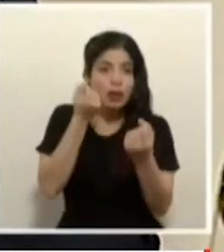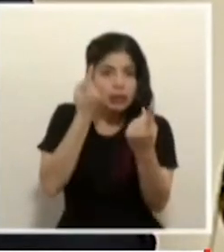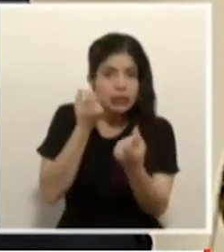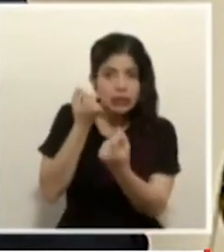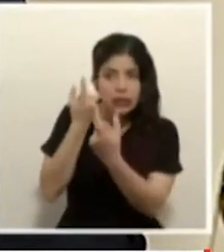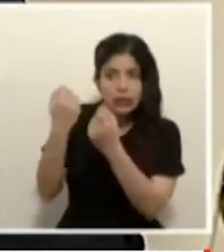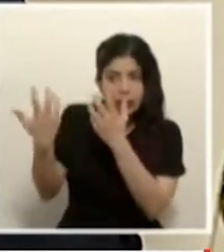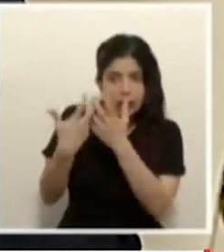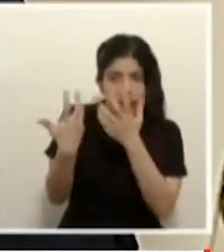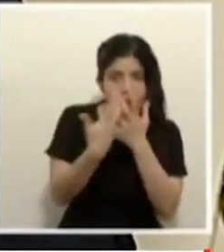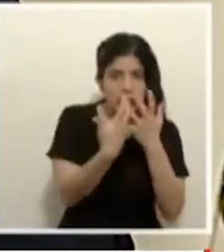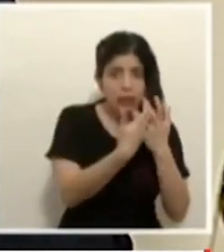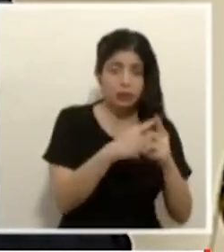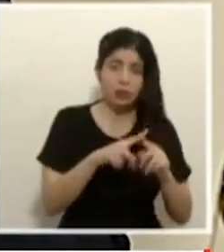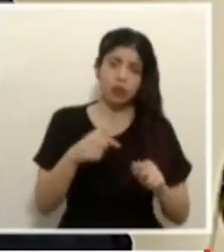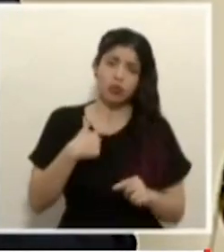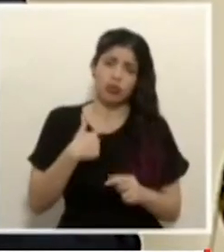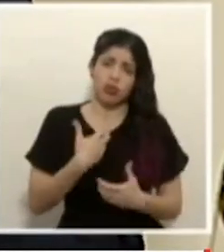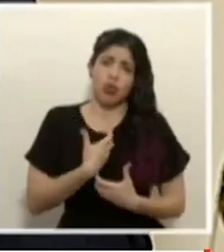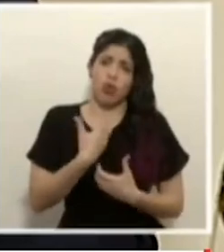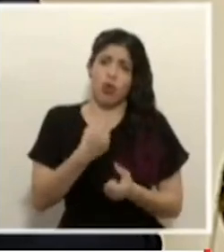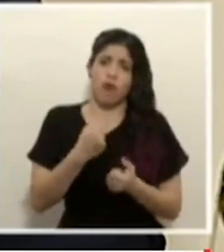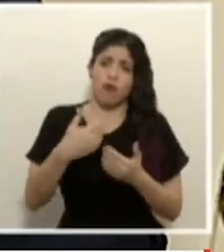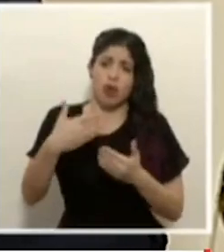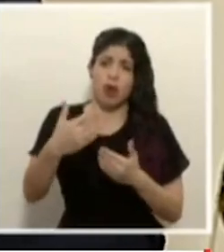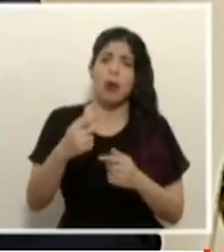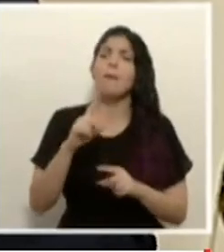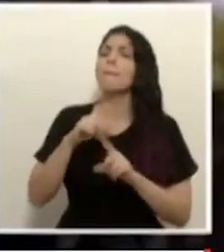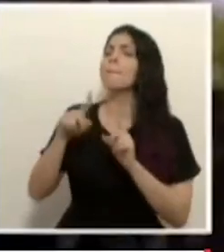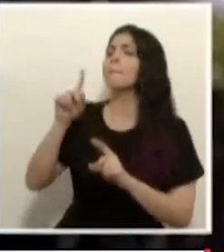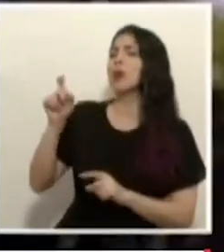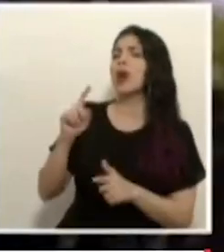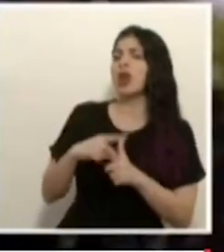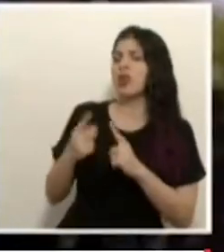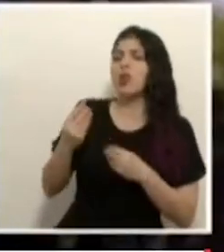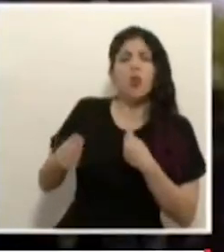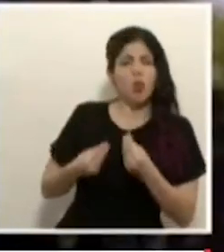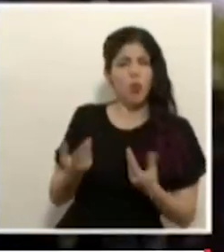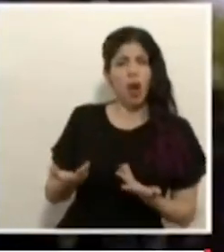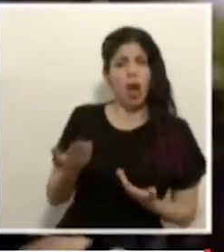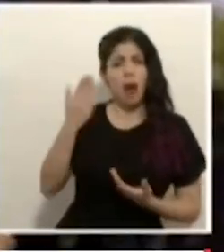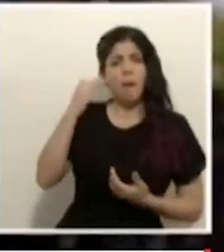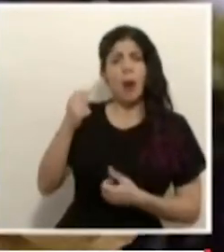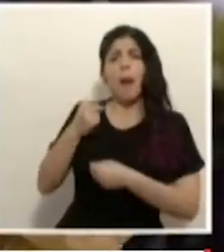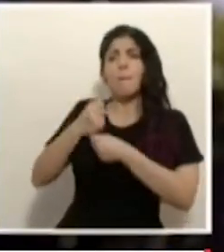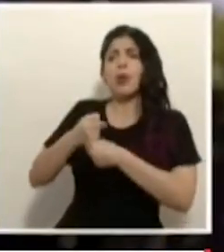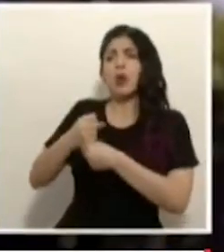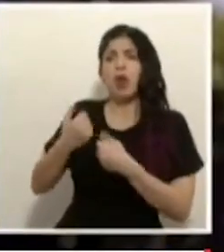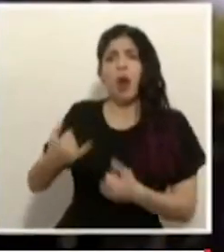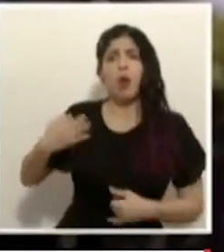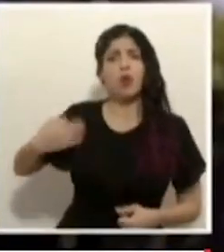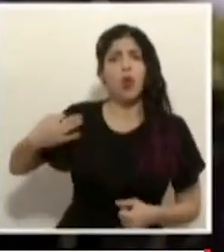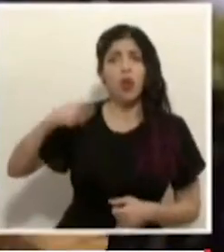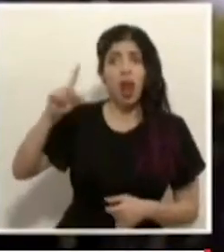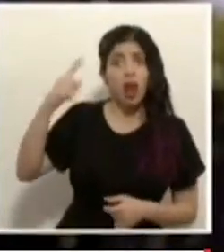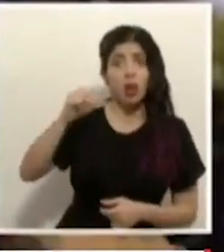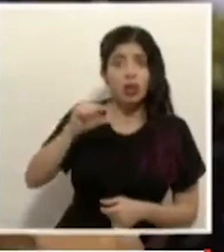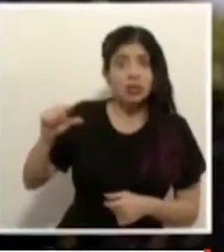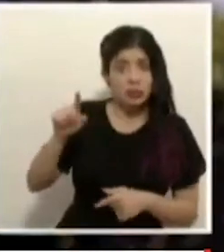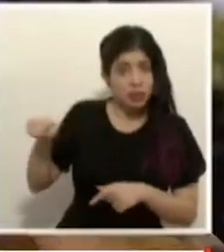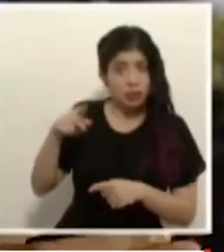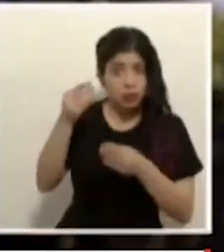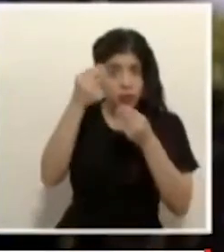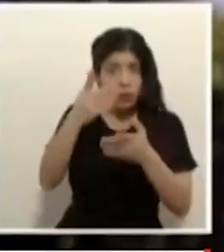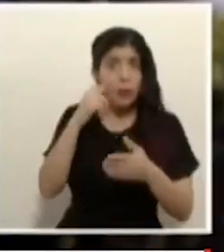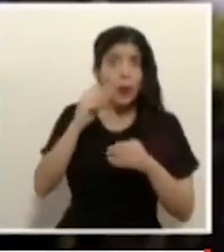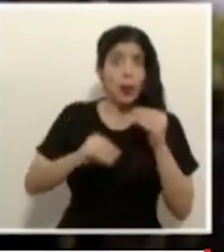ahí yo tengo una confianza que eso llegará entonces cómo lo van a hacer porque es que ya las protestas vienen todos los días ya para la otra semana le están anunciando por